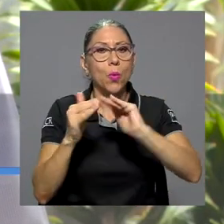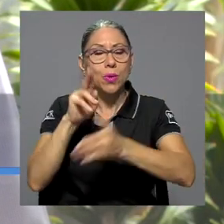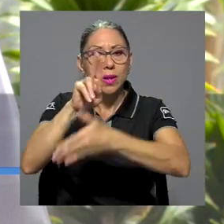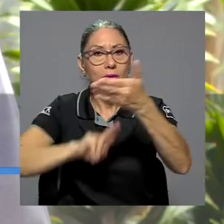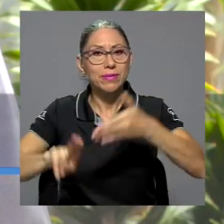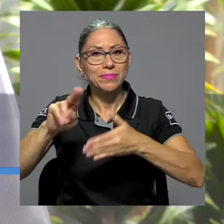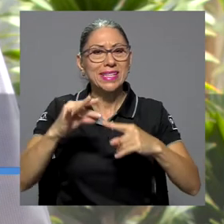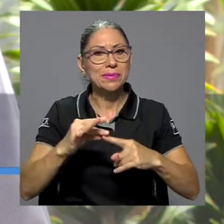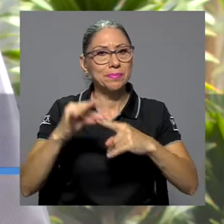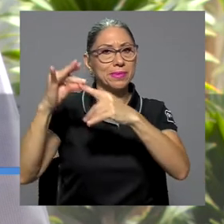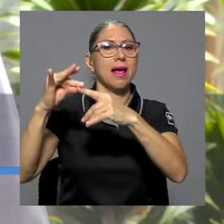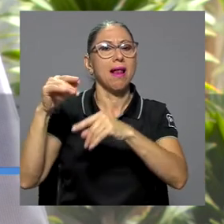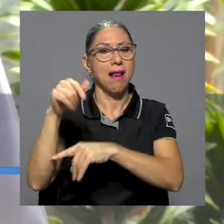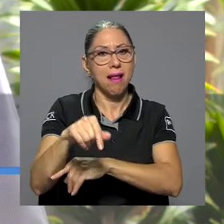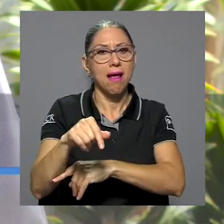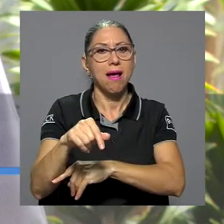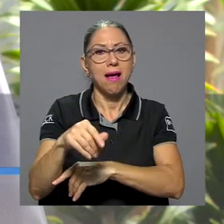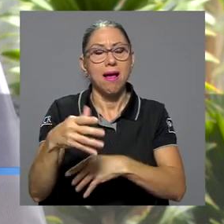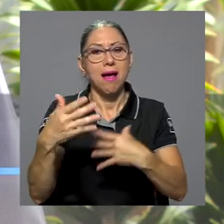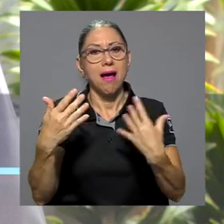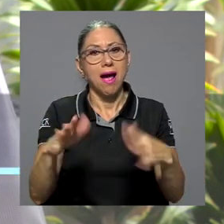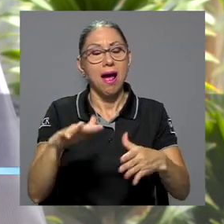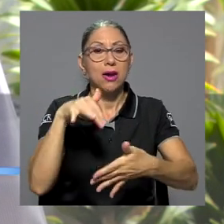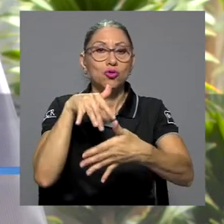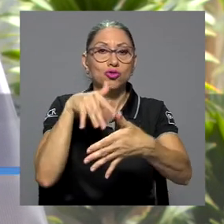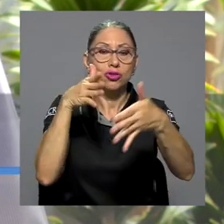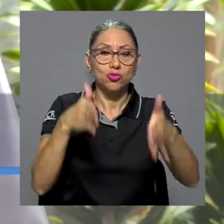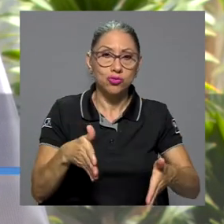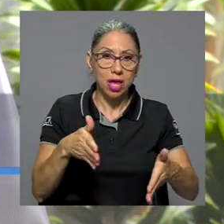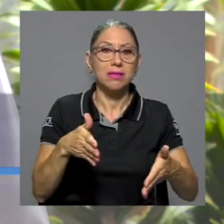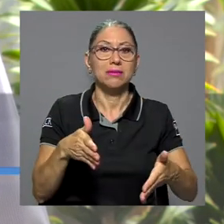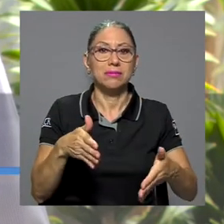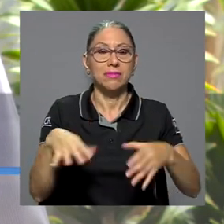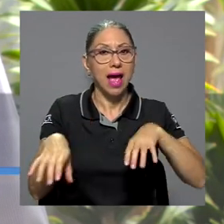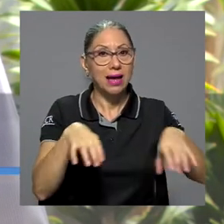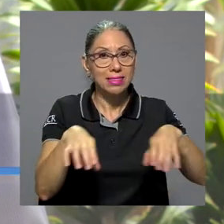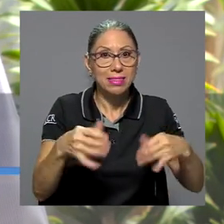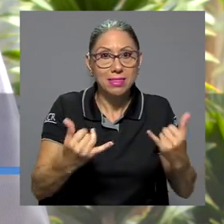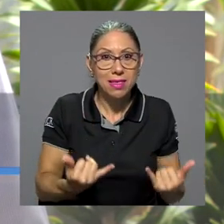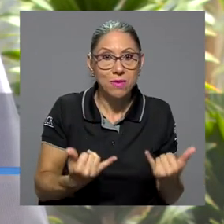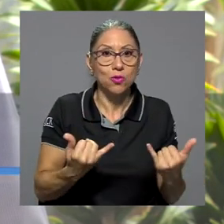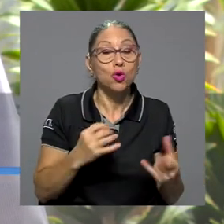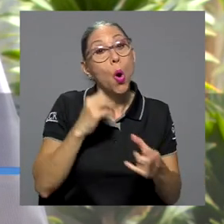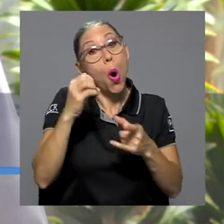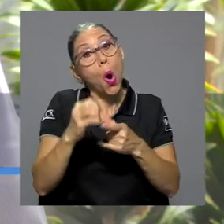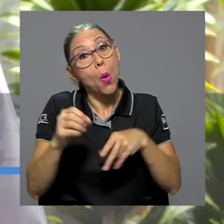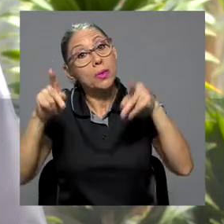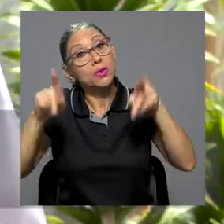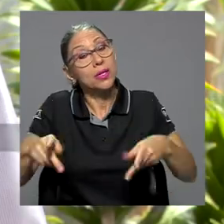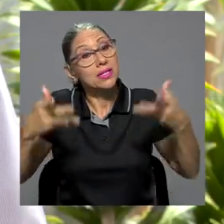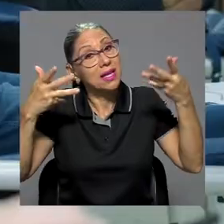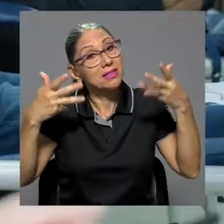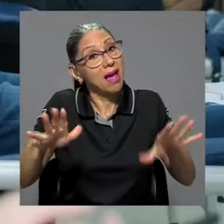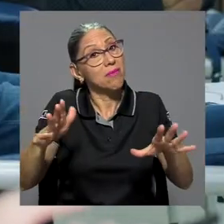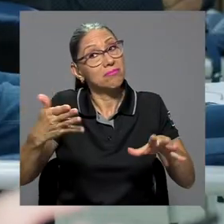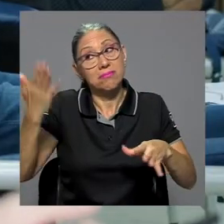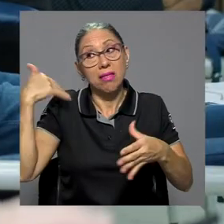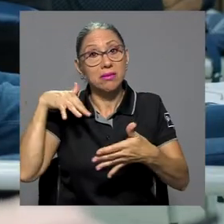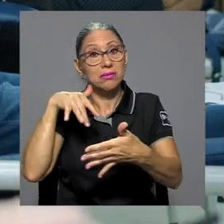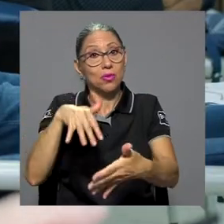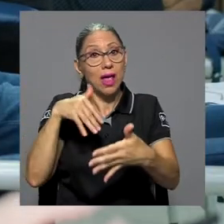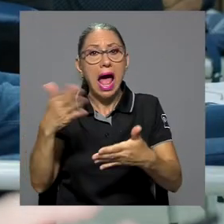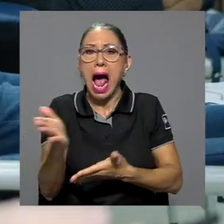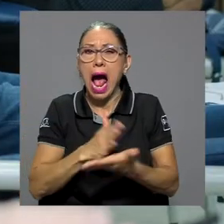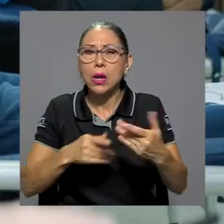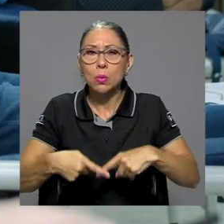en especial a los estudiantes activos o los que ya pasaron por esta universidad y tienen algo